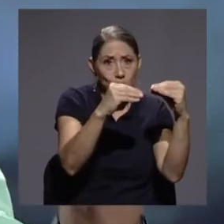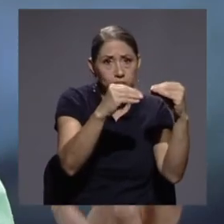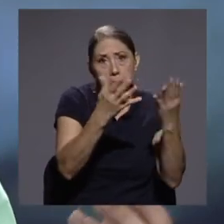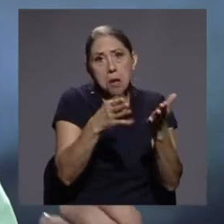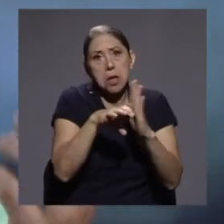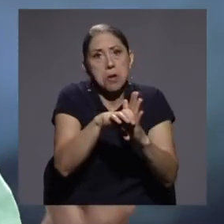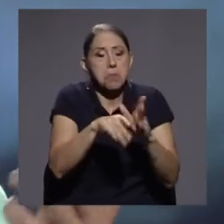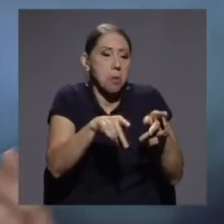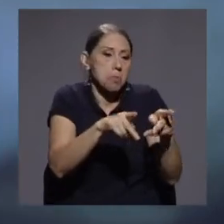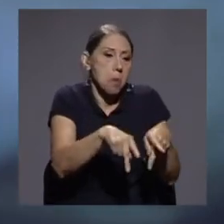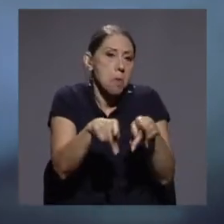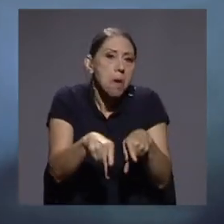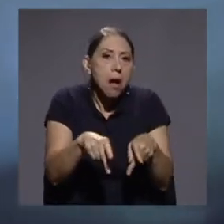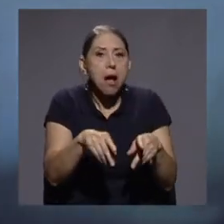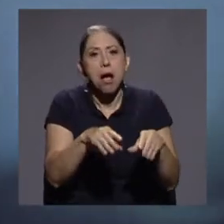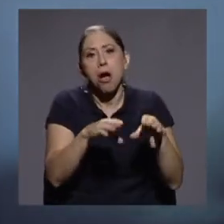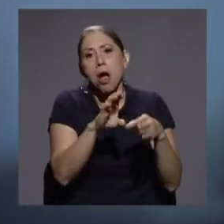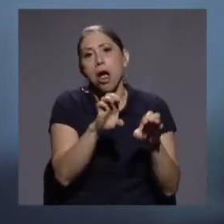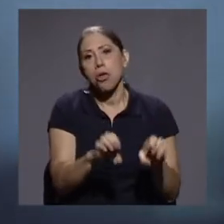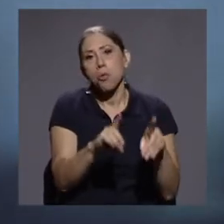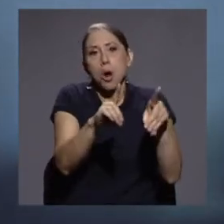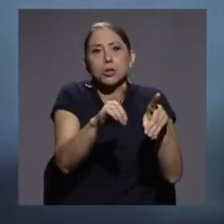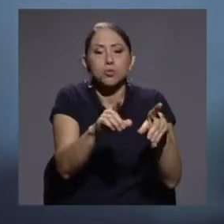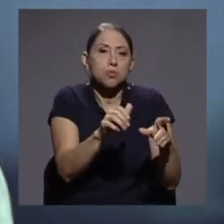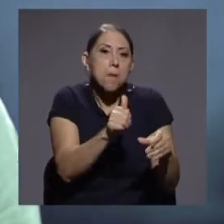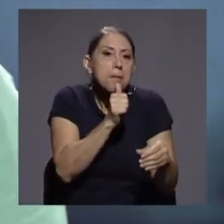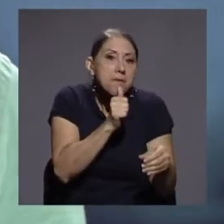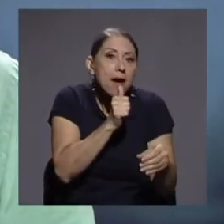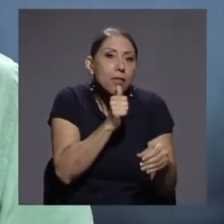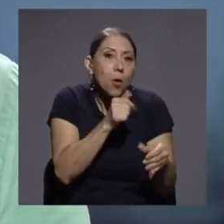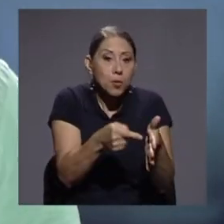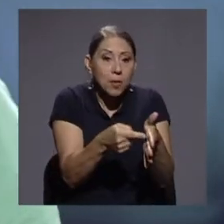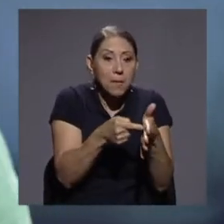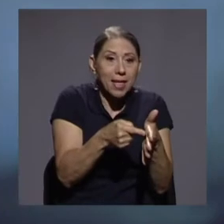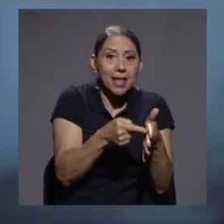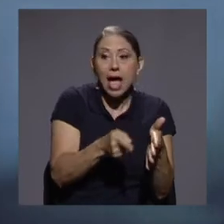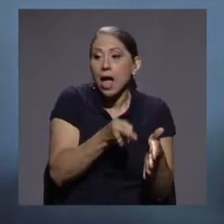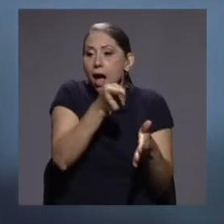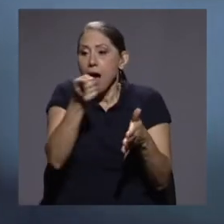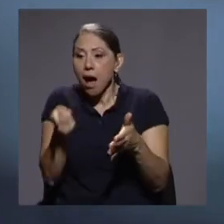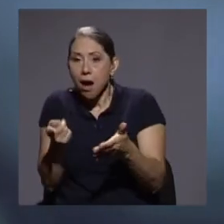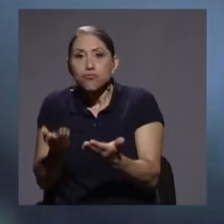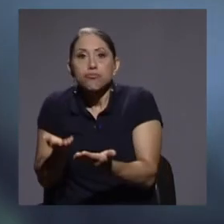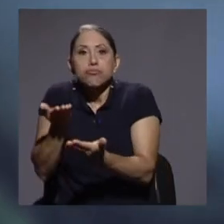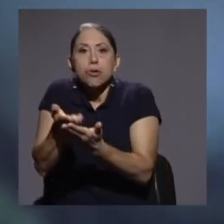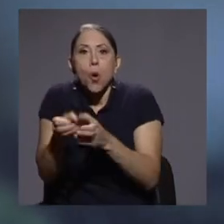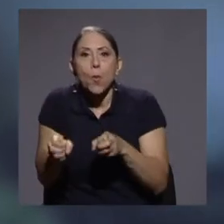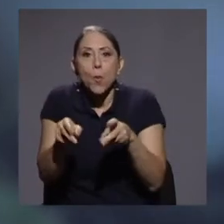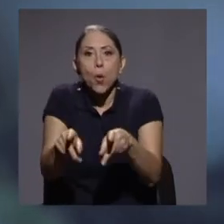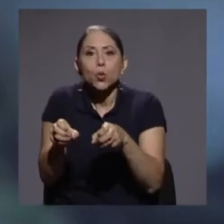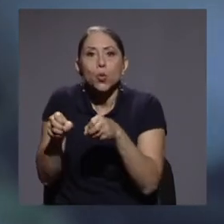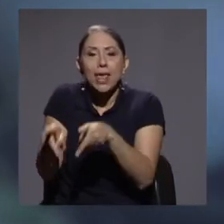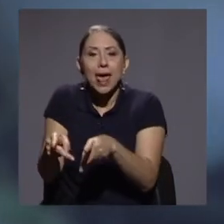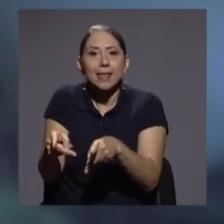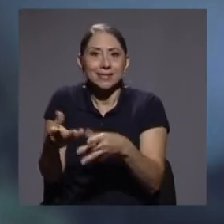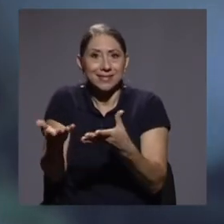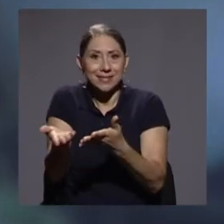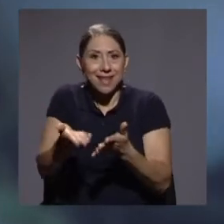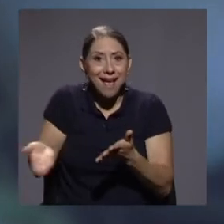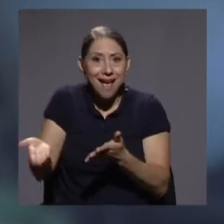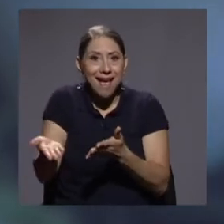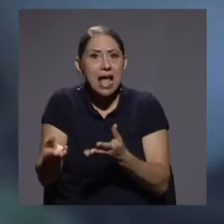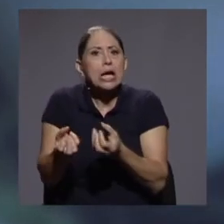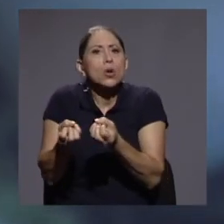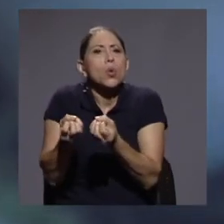civil, puede ser la academia, puede ser el sector privado. Y por otro lado tenemos las oportunidades de demanda, es decir, la cantidad de información o la